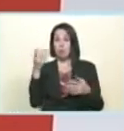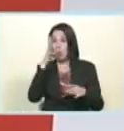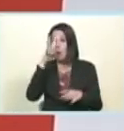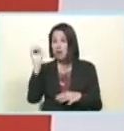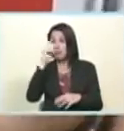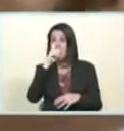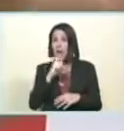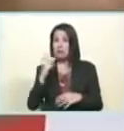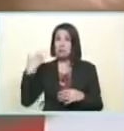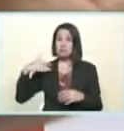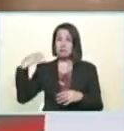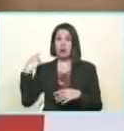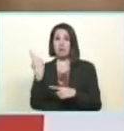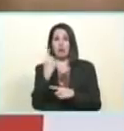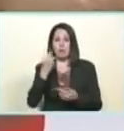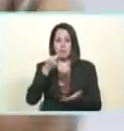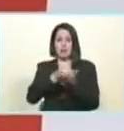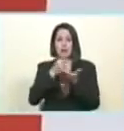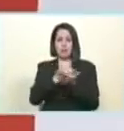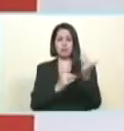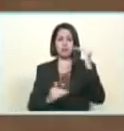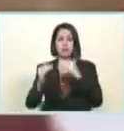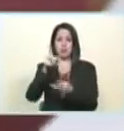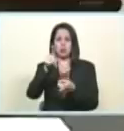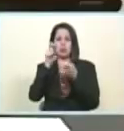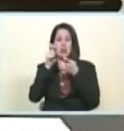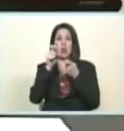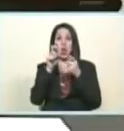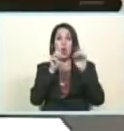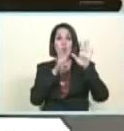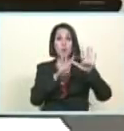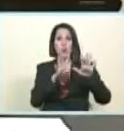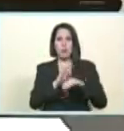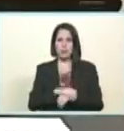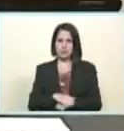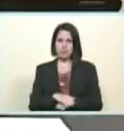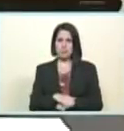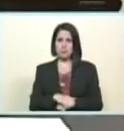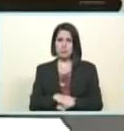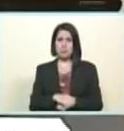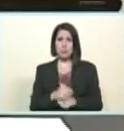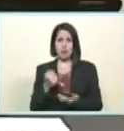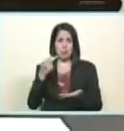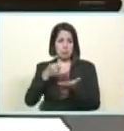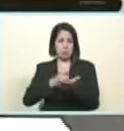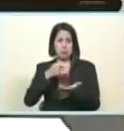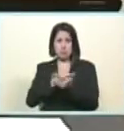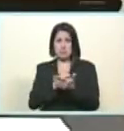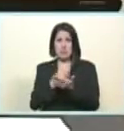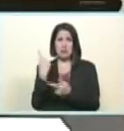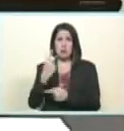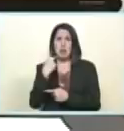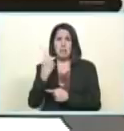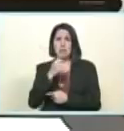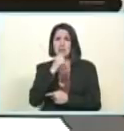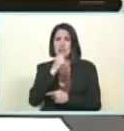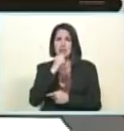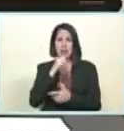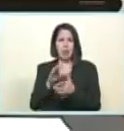40 años 9 aumentos salariales las pensiones eran de hambre solo estaba pensionado